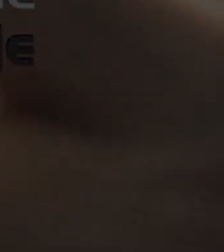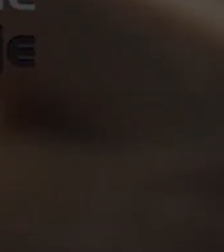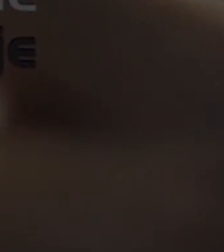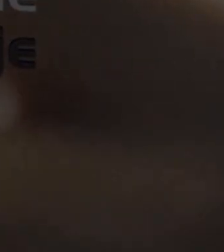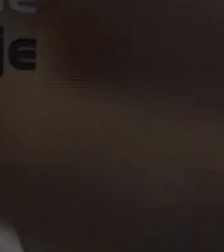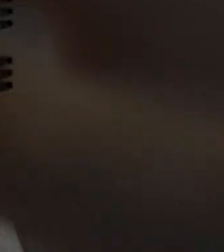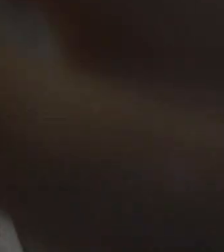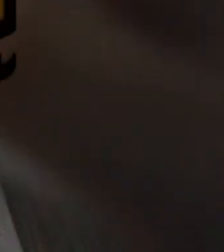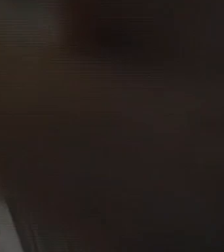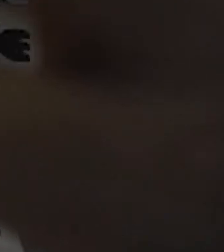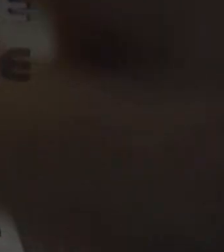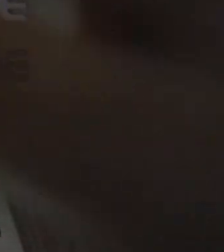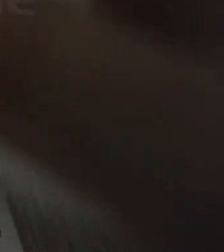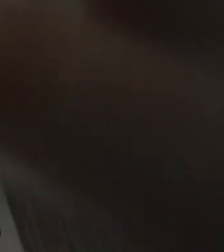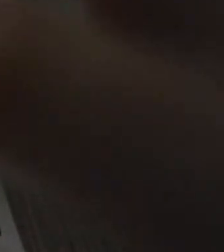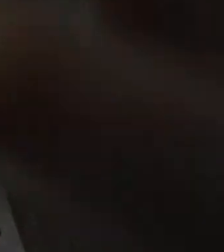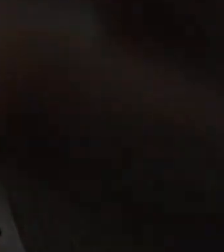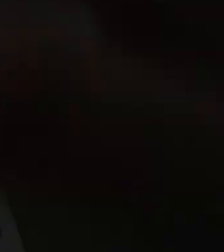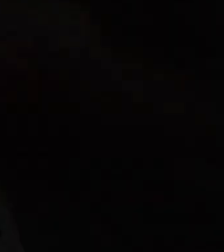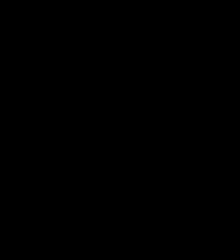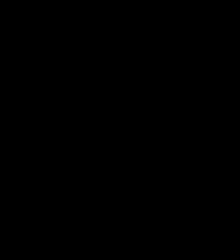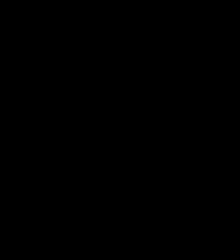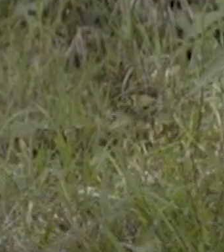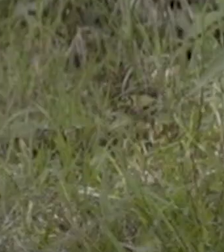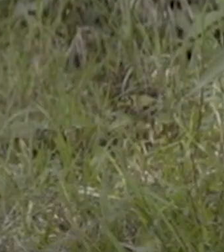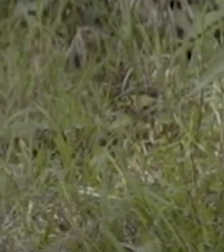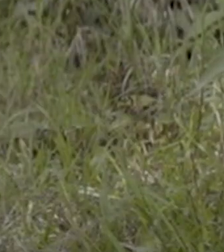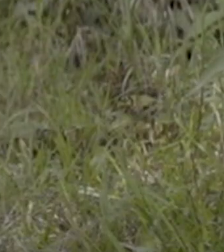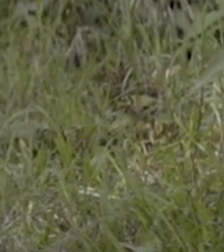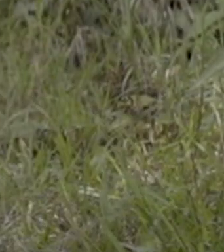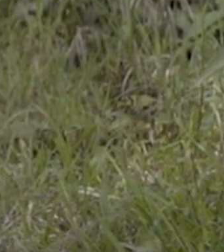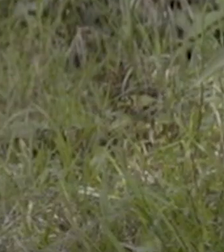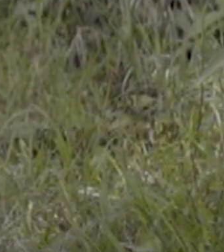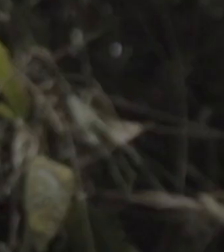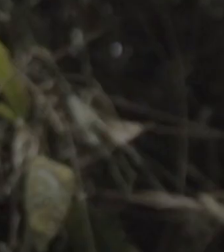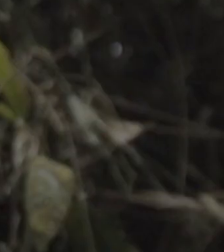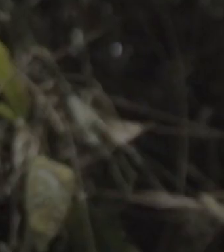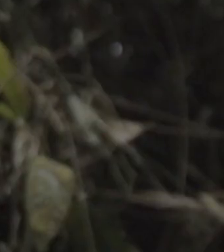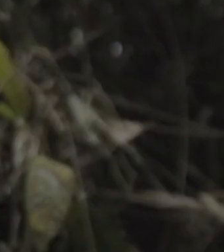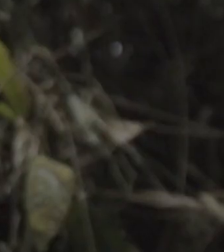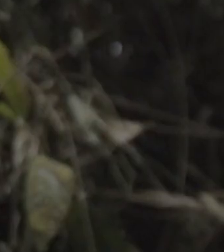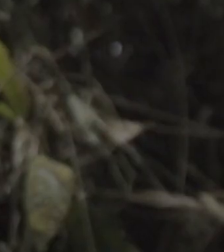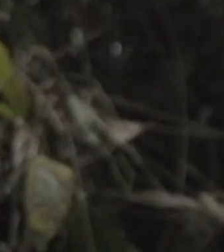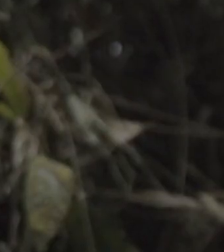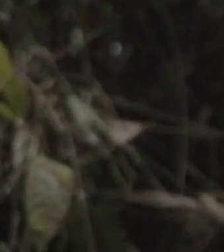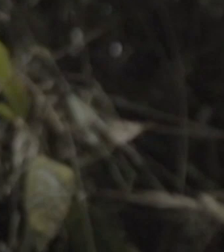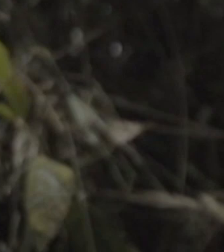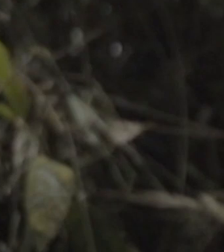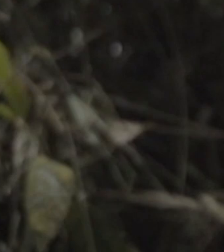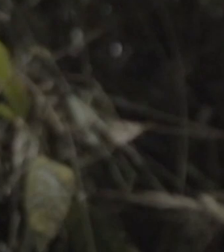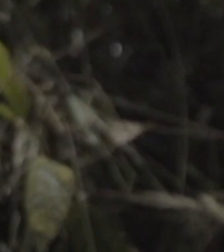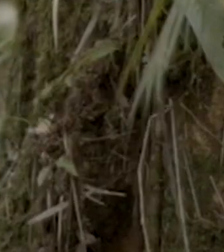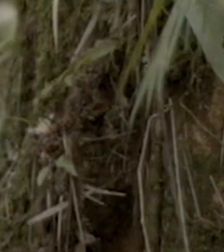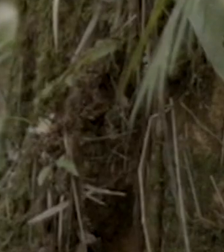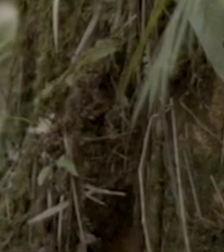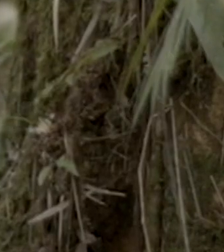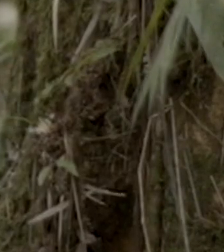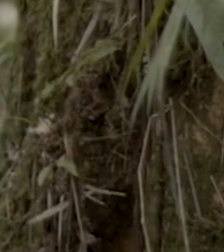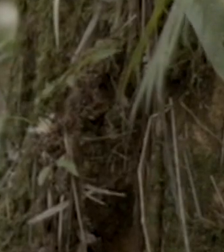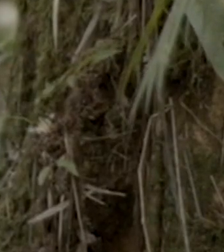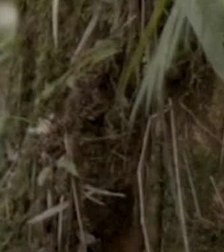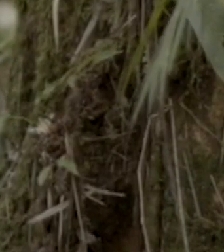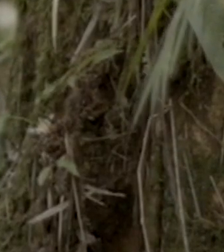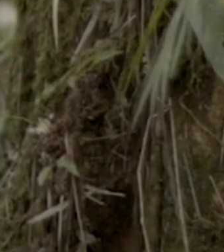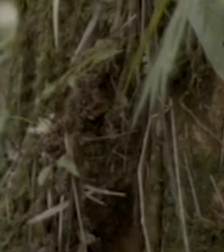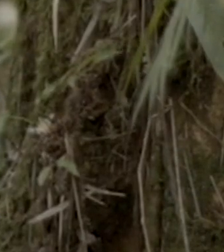para la empleabilidad las aves estudiar las aves pues es parte de mi pasión la pasión